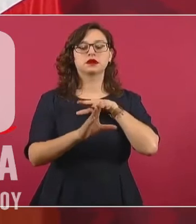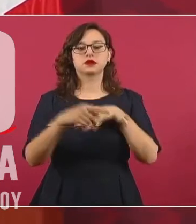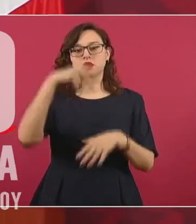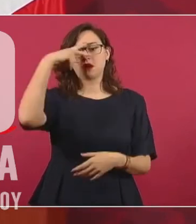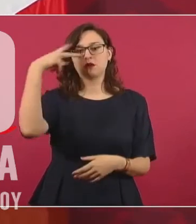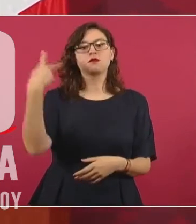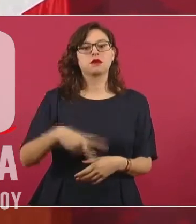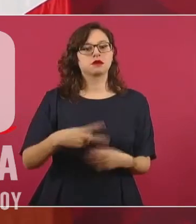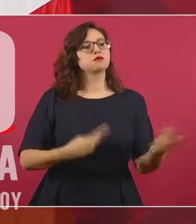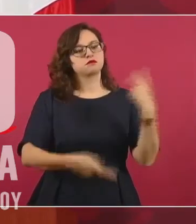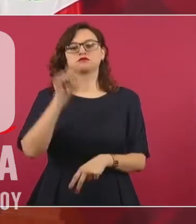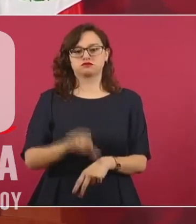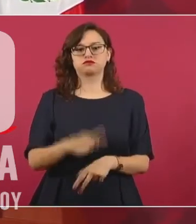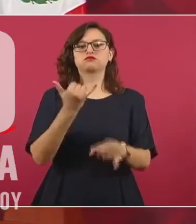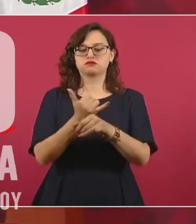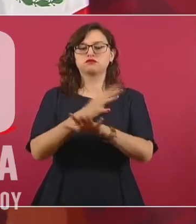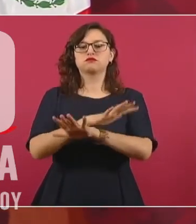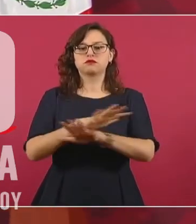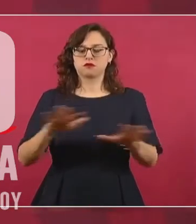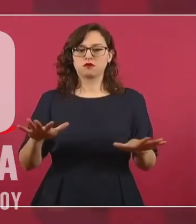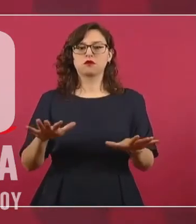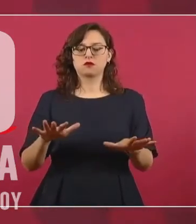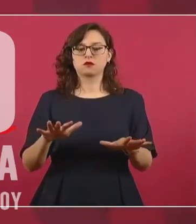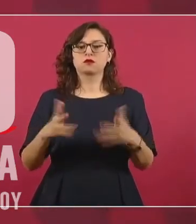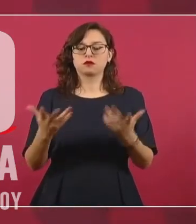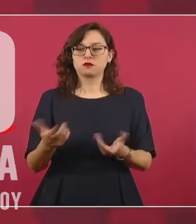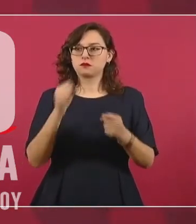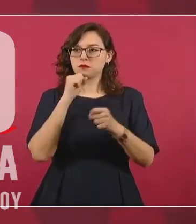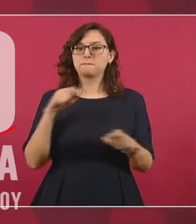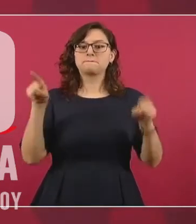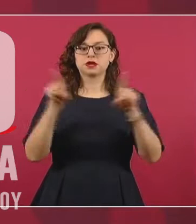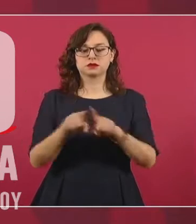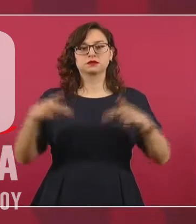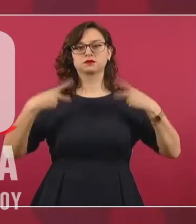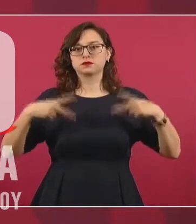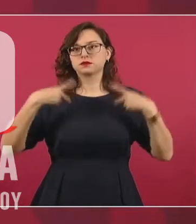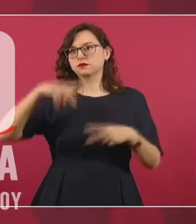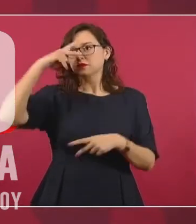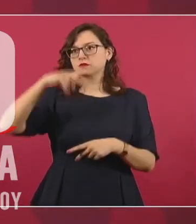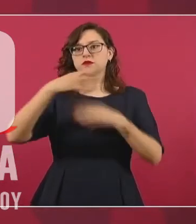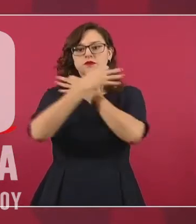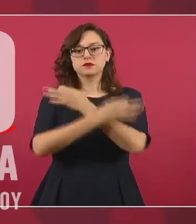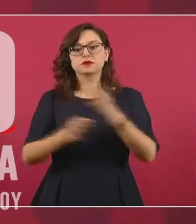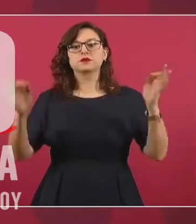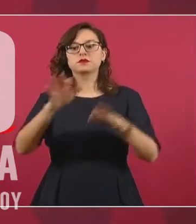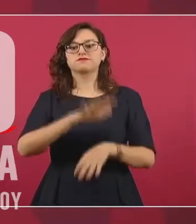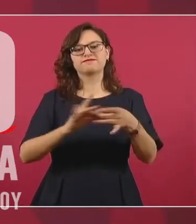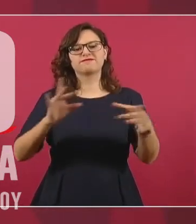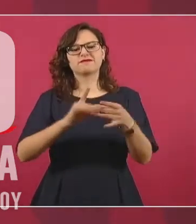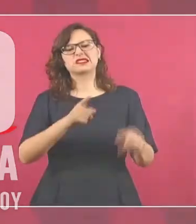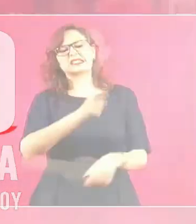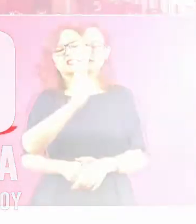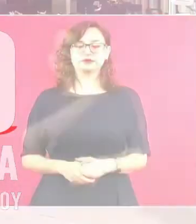informara y que informara a toda la gente, a los mexicanos, sobre este lamentable